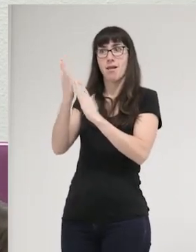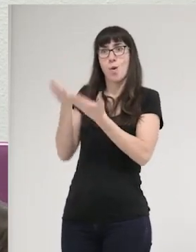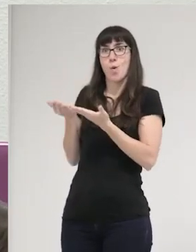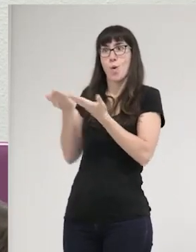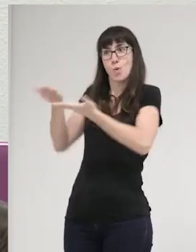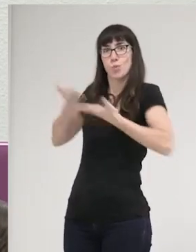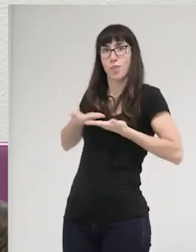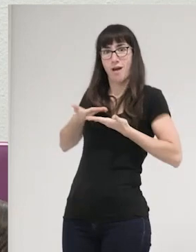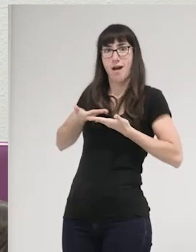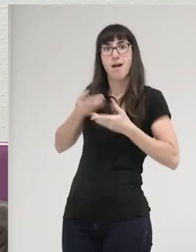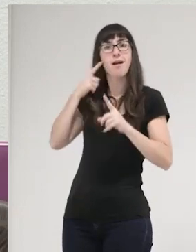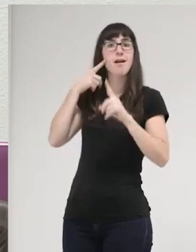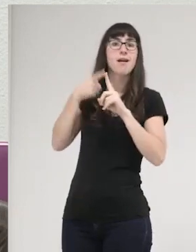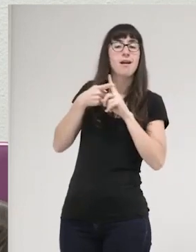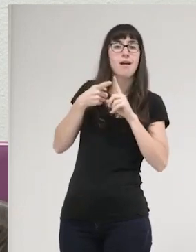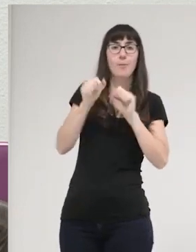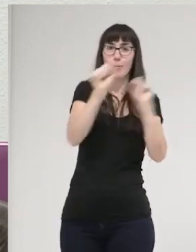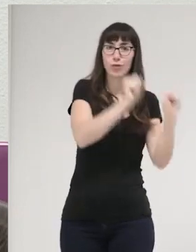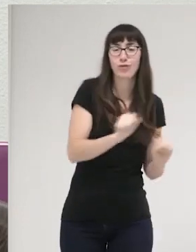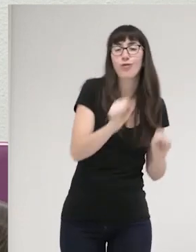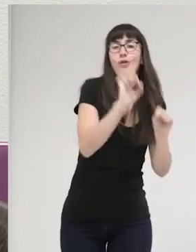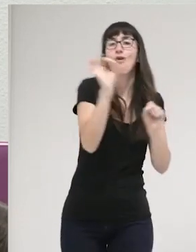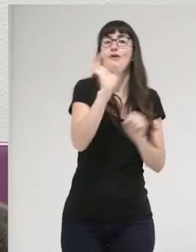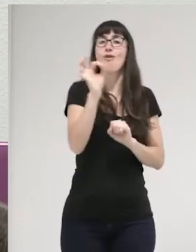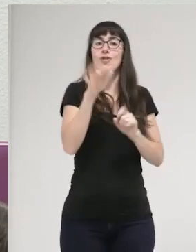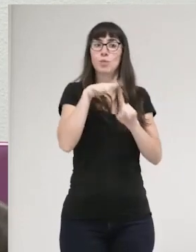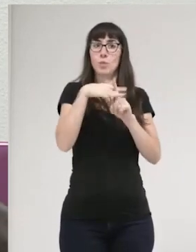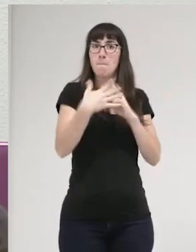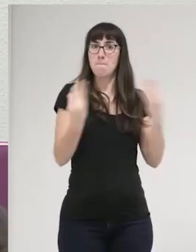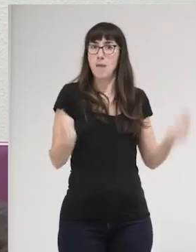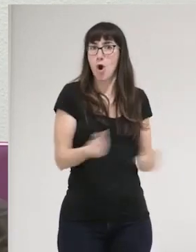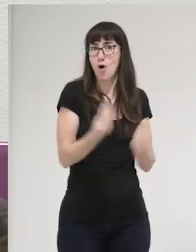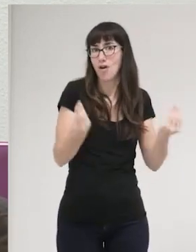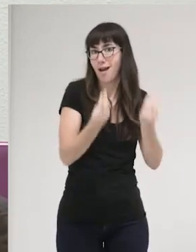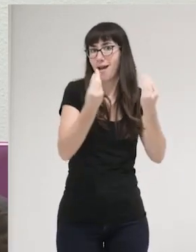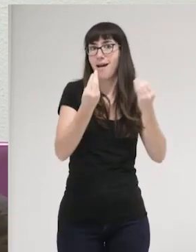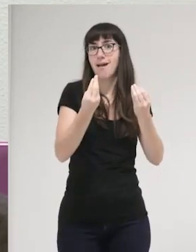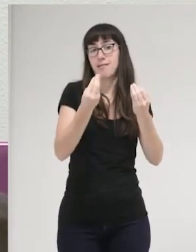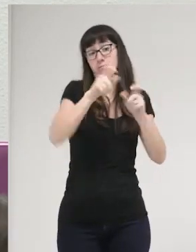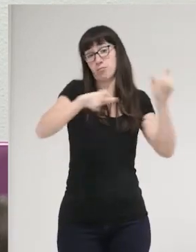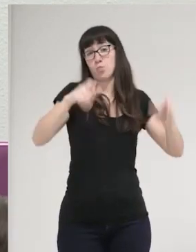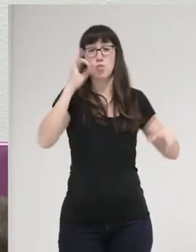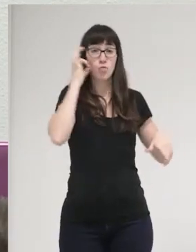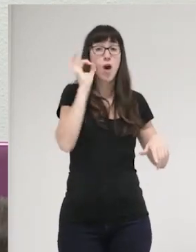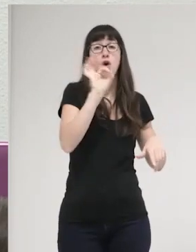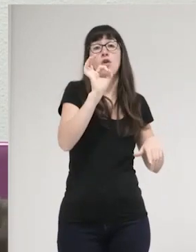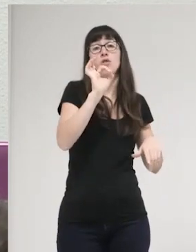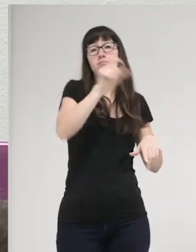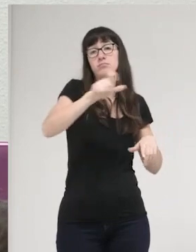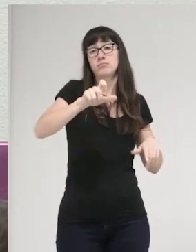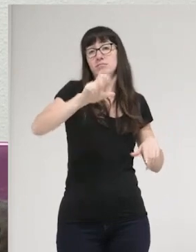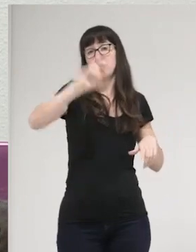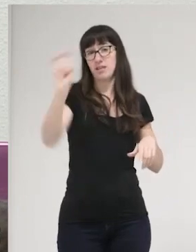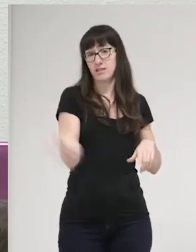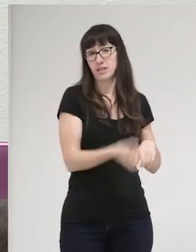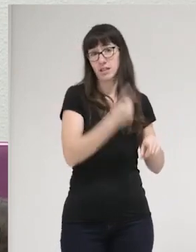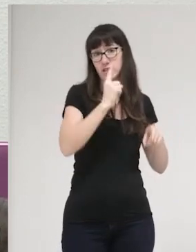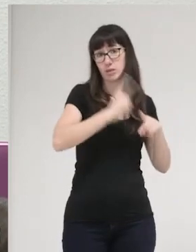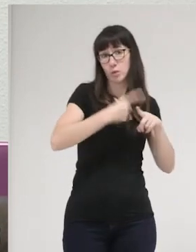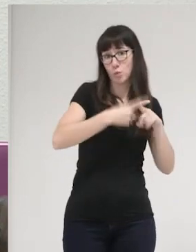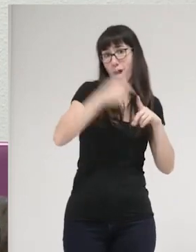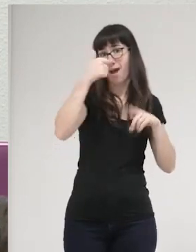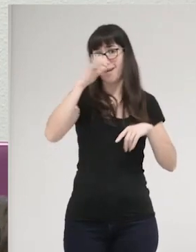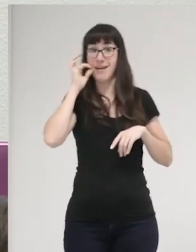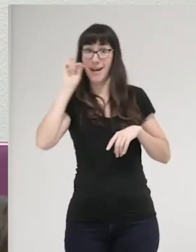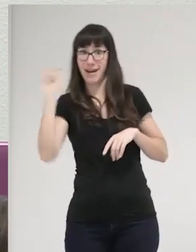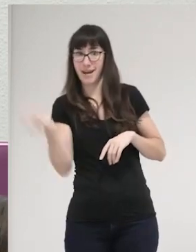la protección o para la mejora de la situación de las mujeres o las personas con diversidad sexual y de género. Tenemos que pensar